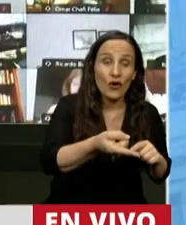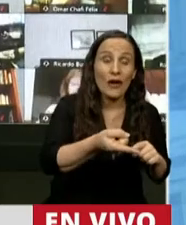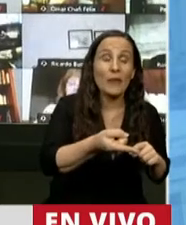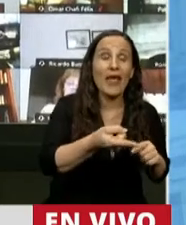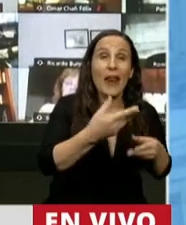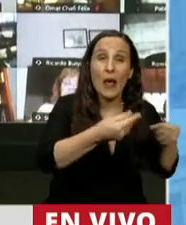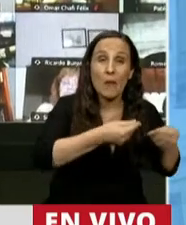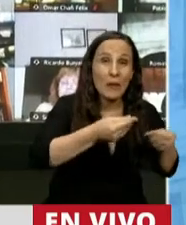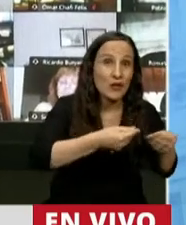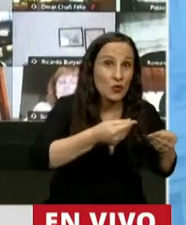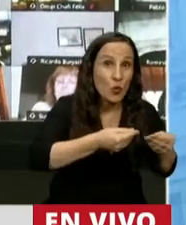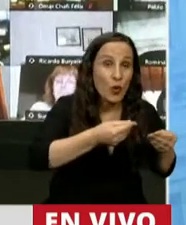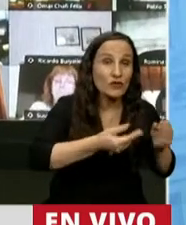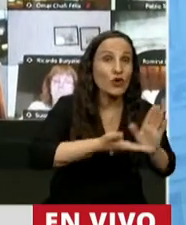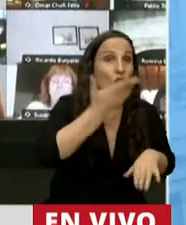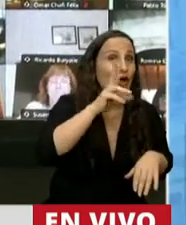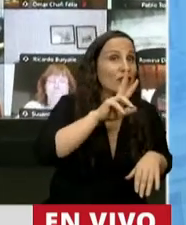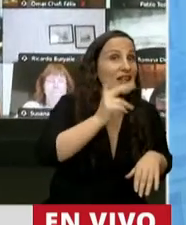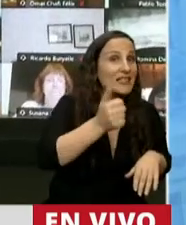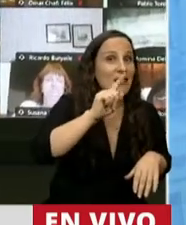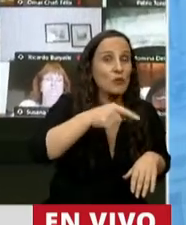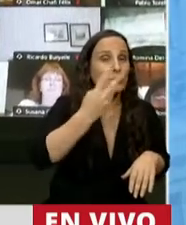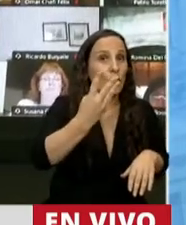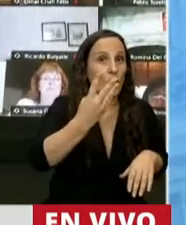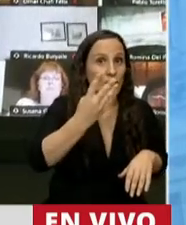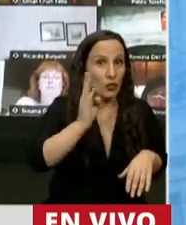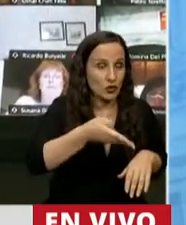previsto un incremento del 36.4%.